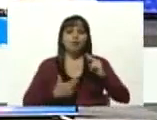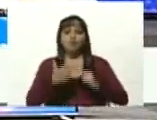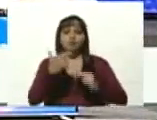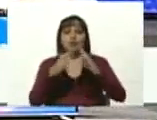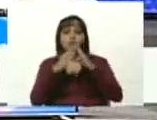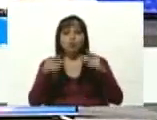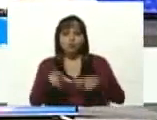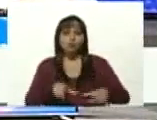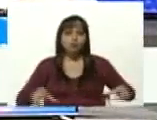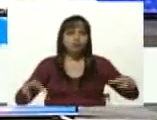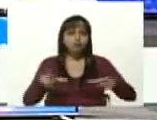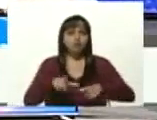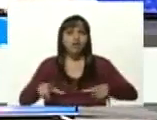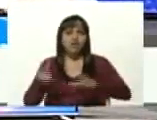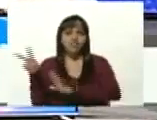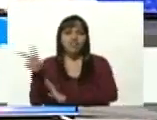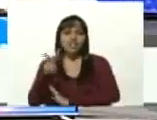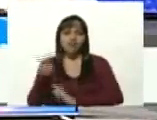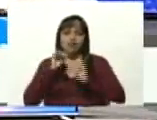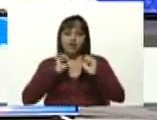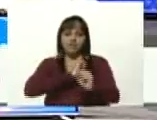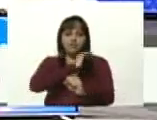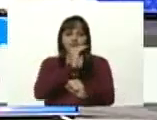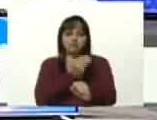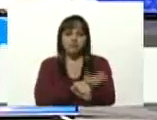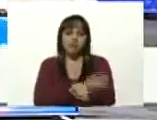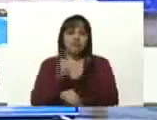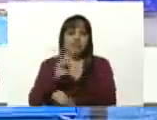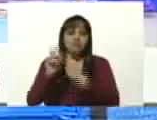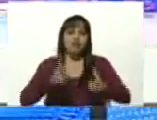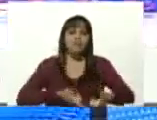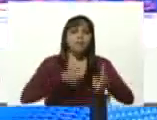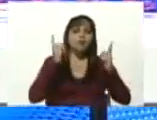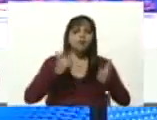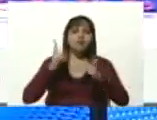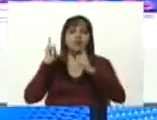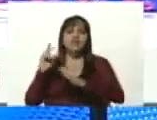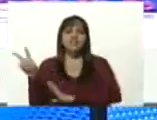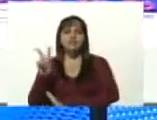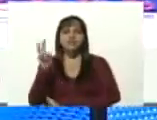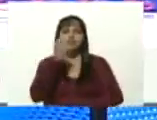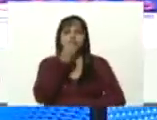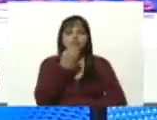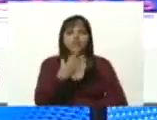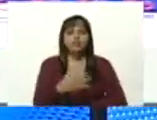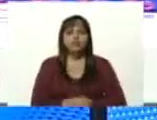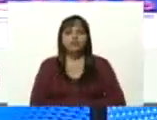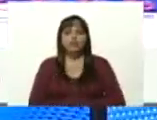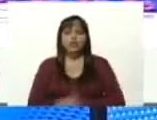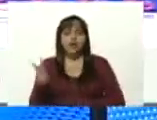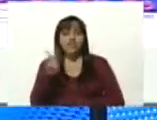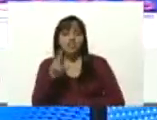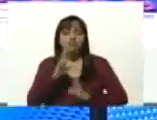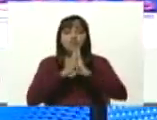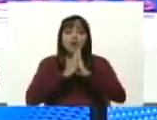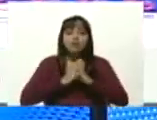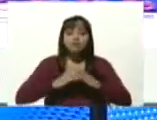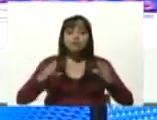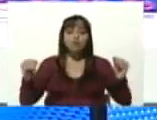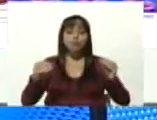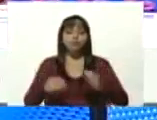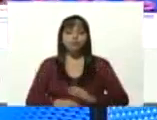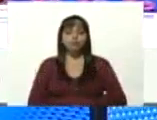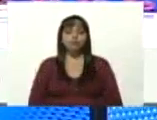frentes la Venezuela potencia la Venezuela posible la Venezuela bonita la Venezuela de todos y de todas